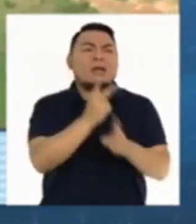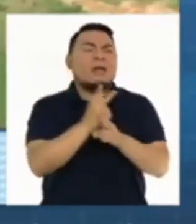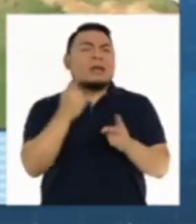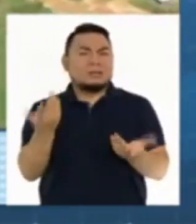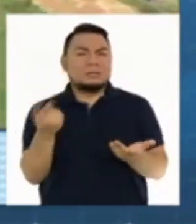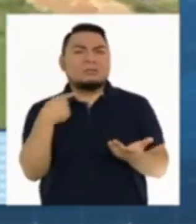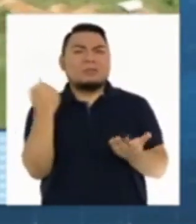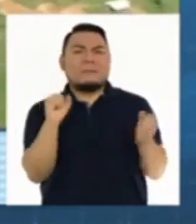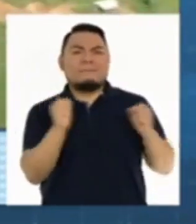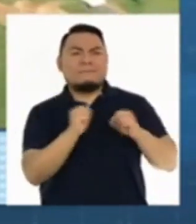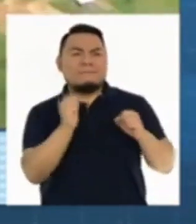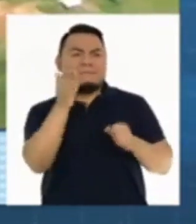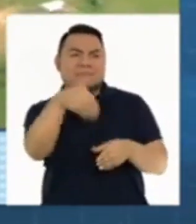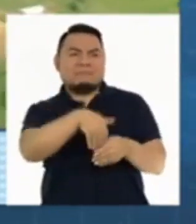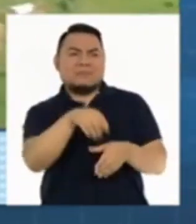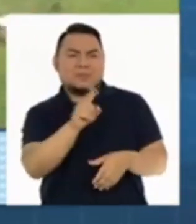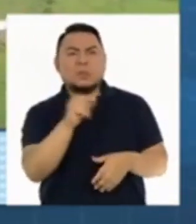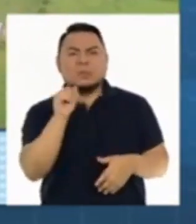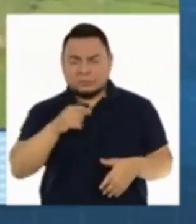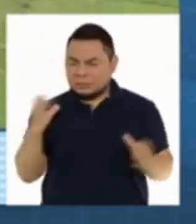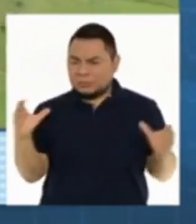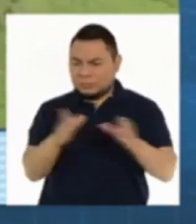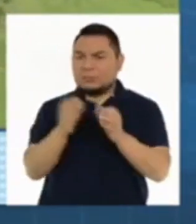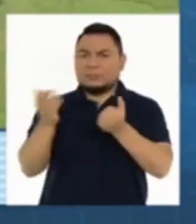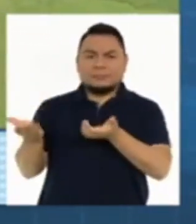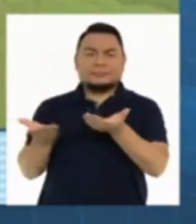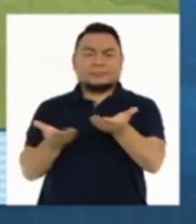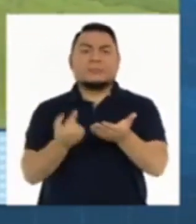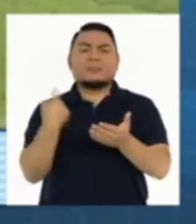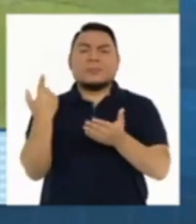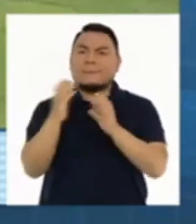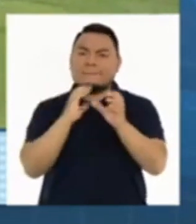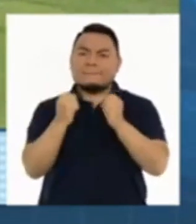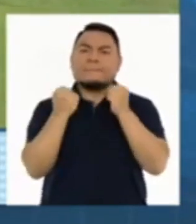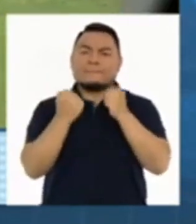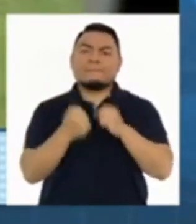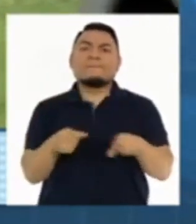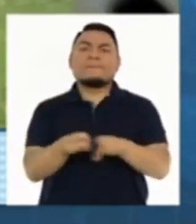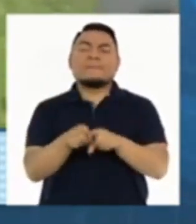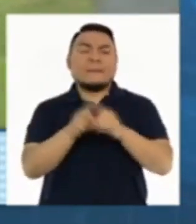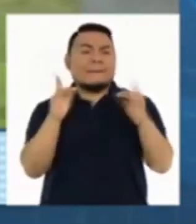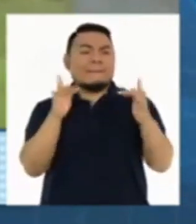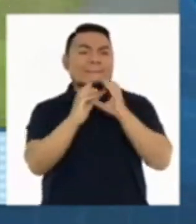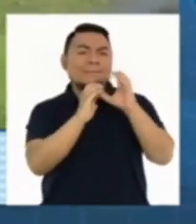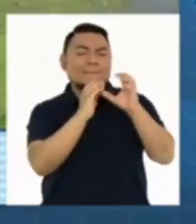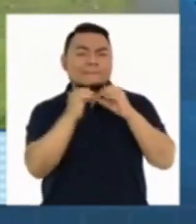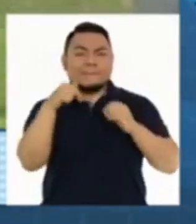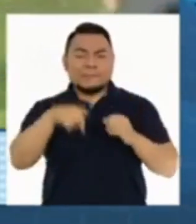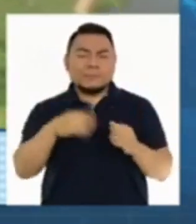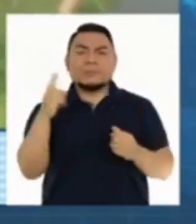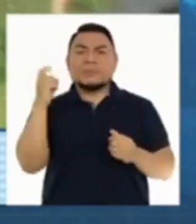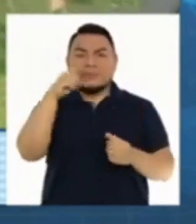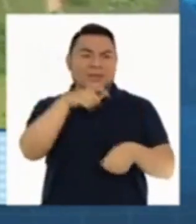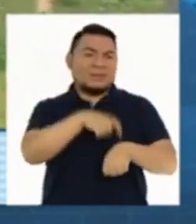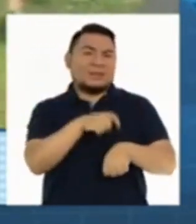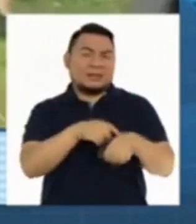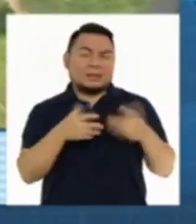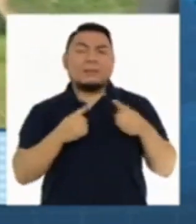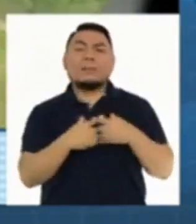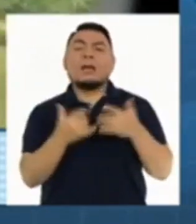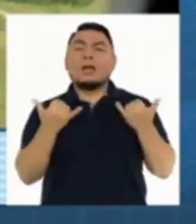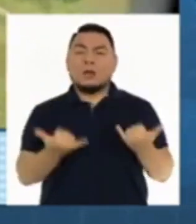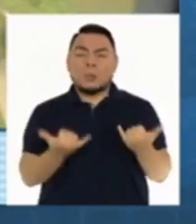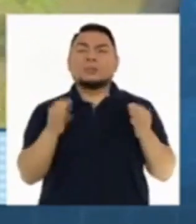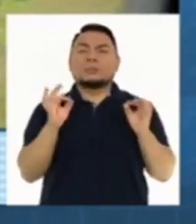de esta naturaleza. A ello hay que ver el tema de las vías de comunicación, que en esta temporada siempre es complicado y